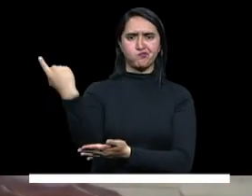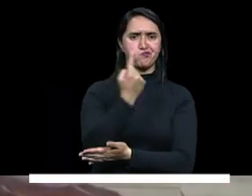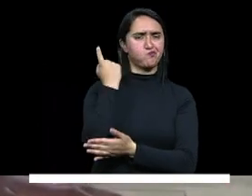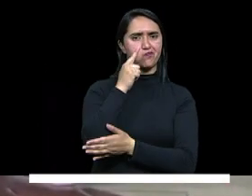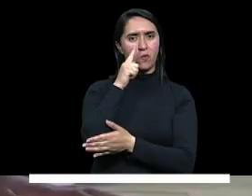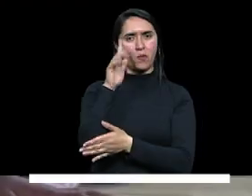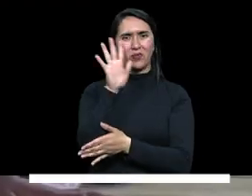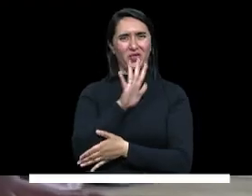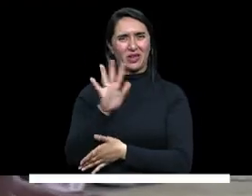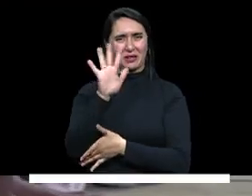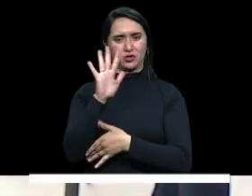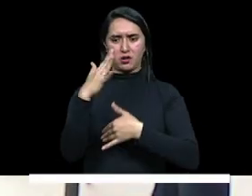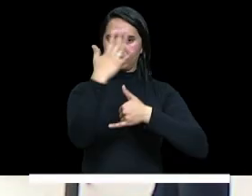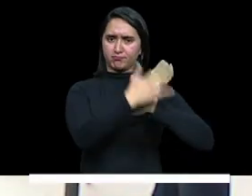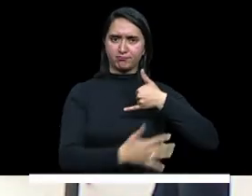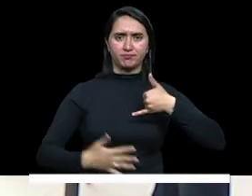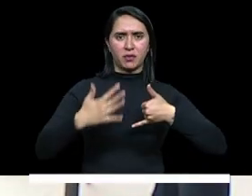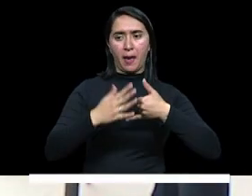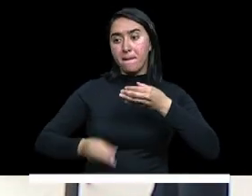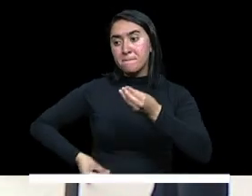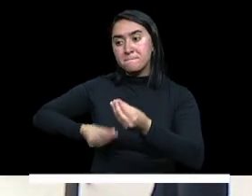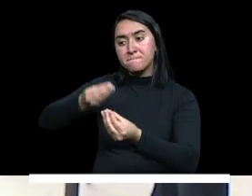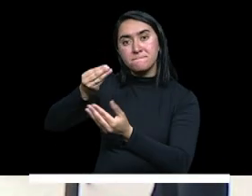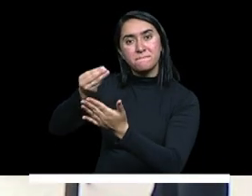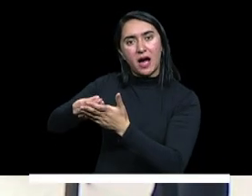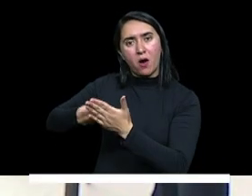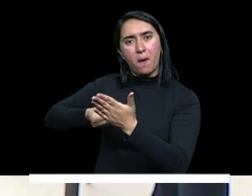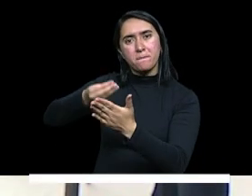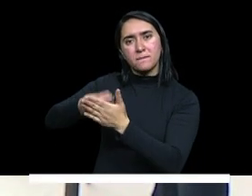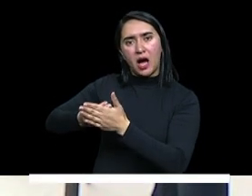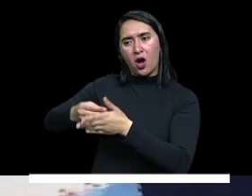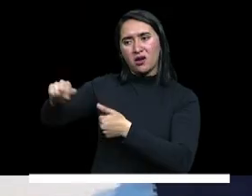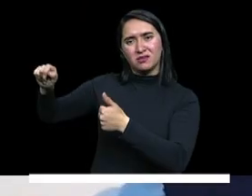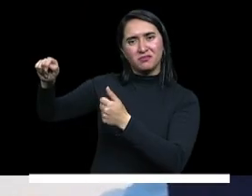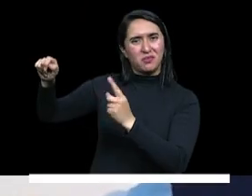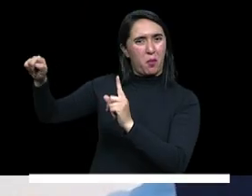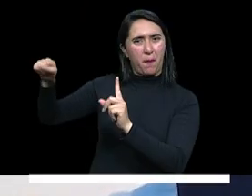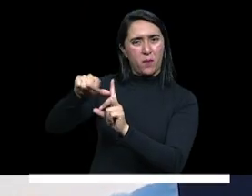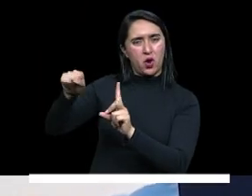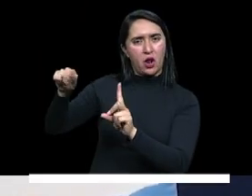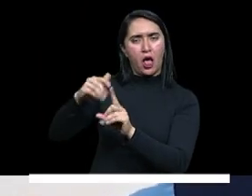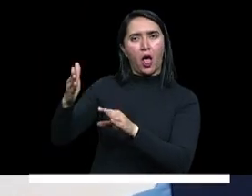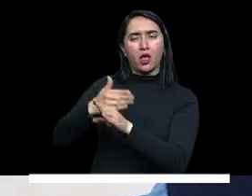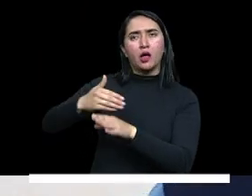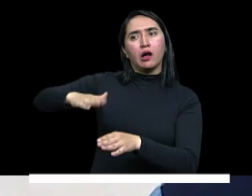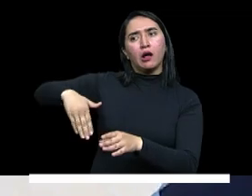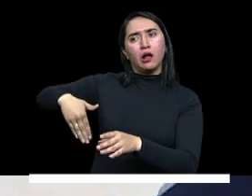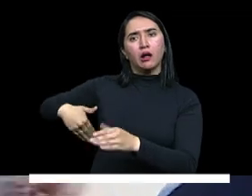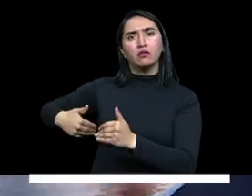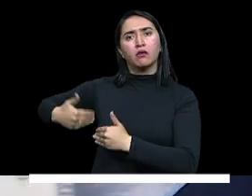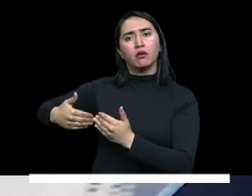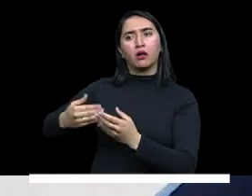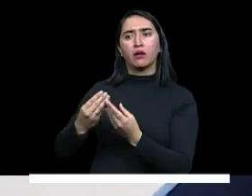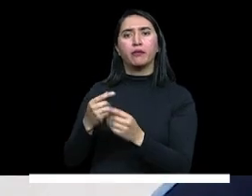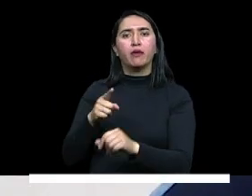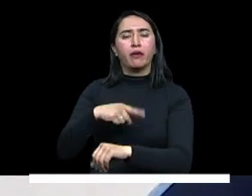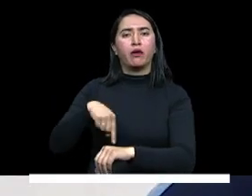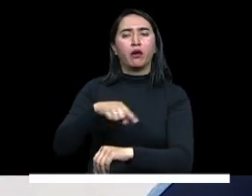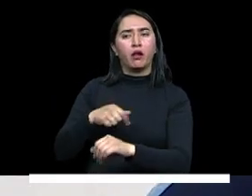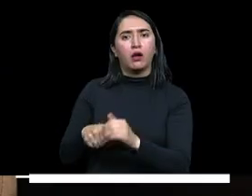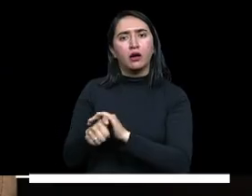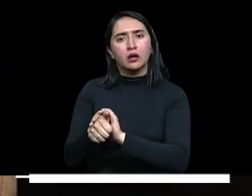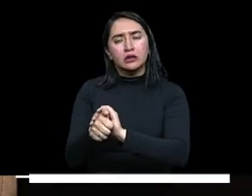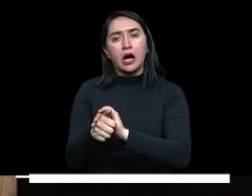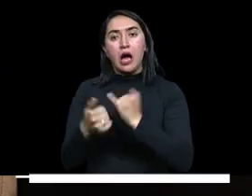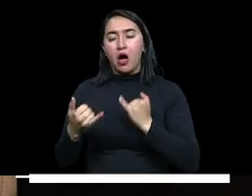garantizar el pago del retroactivo un proceso que antes tardaba más de dos meses se logró gestionar en pocas semanas después